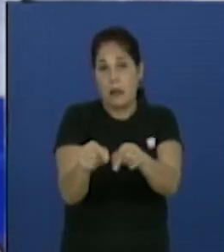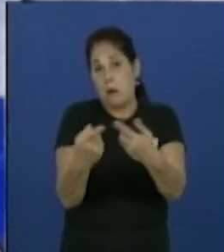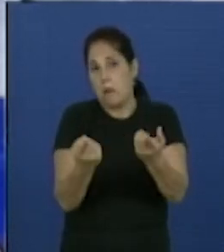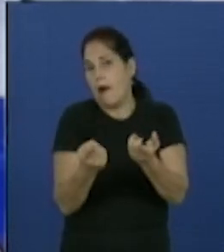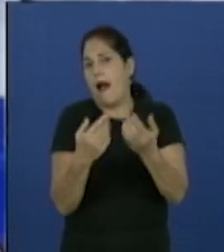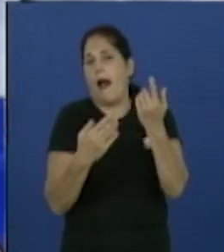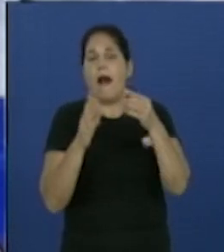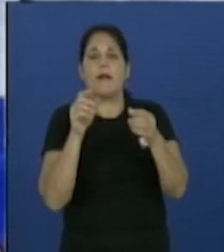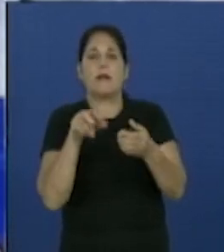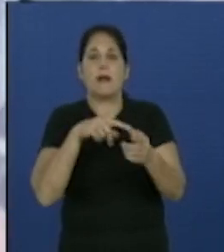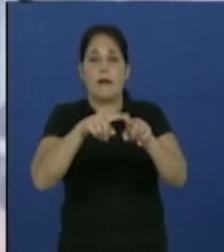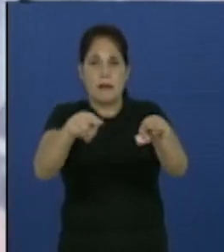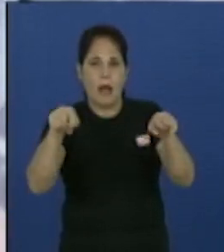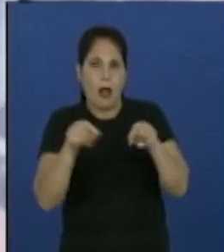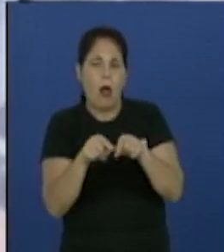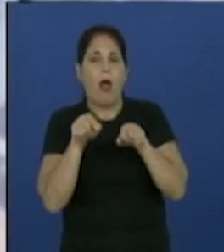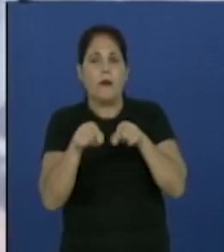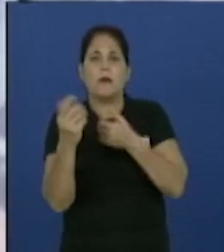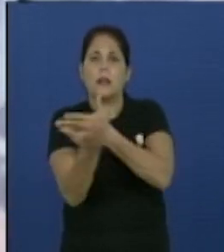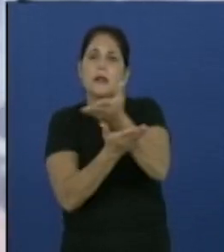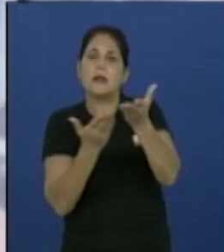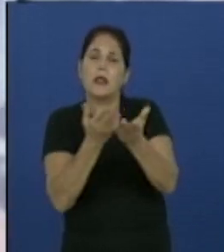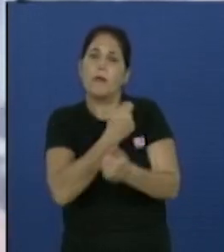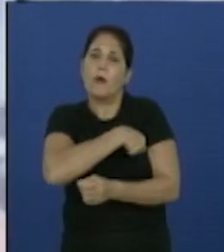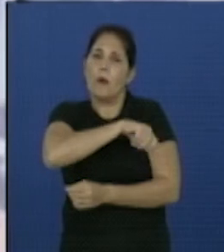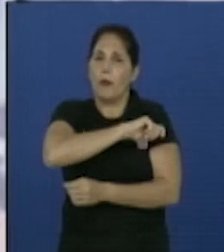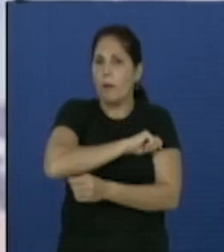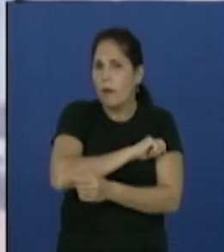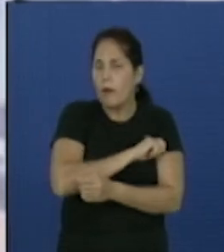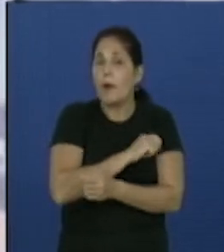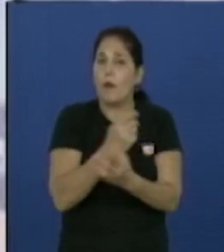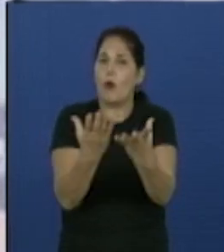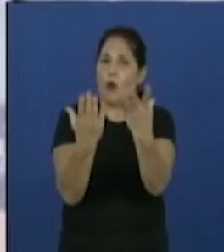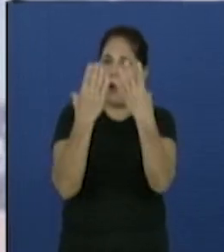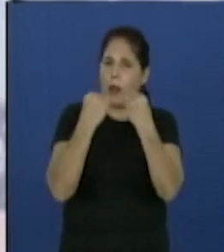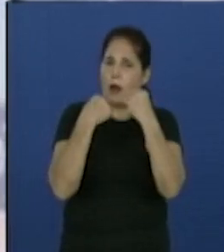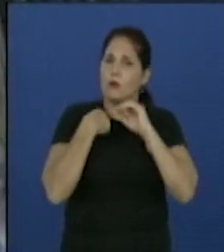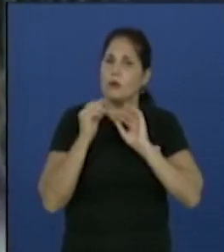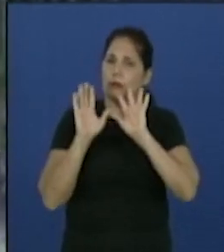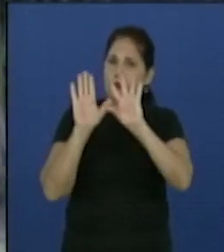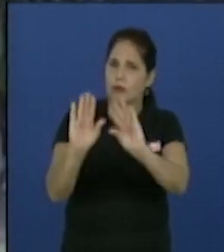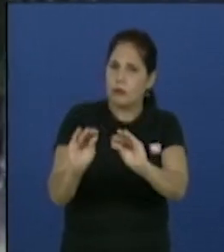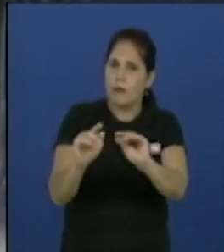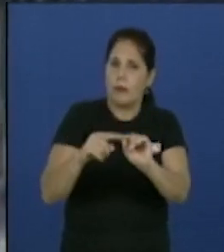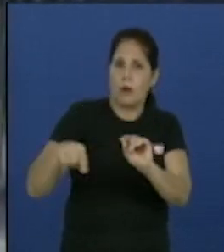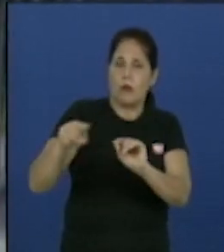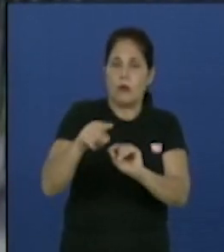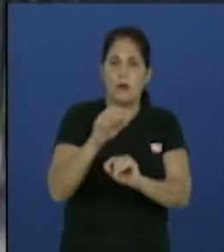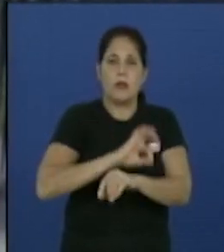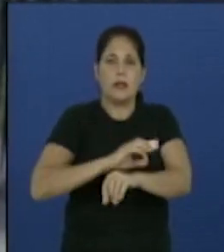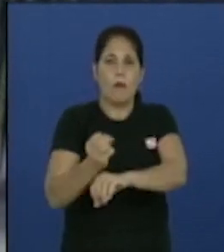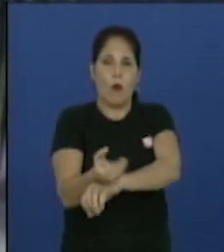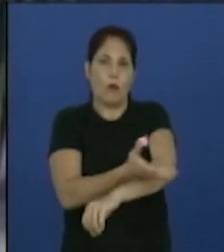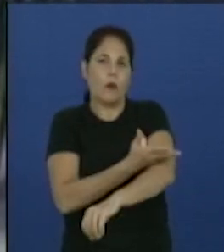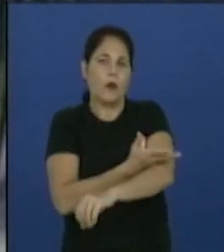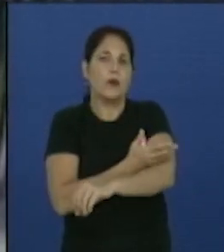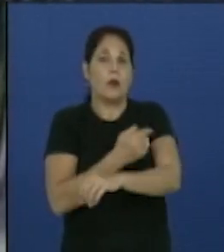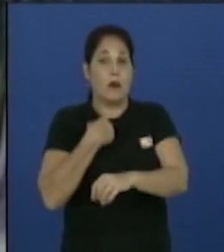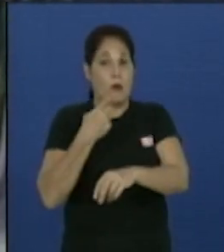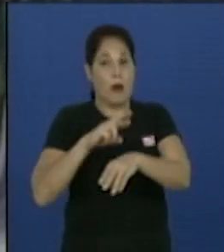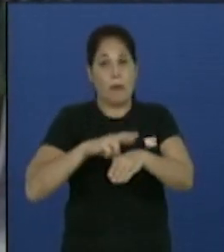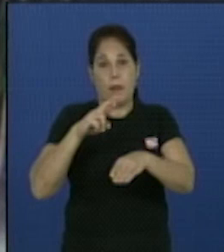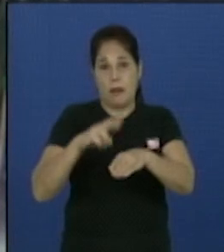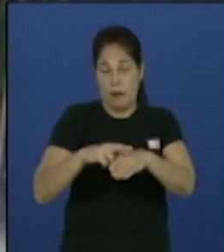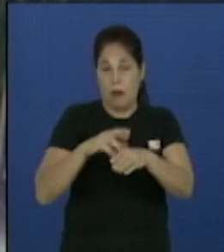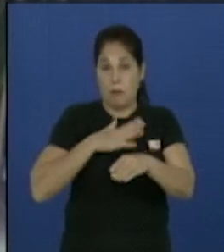aquí, desde nuestros salones. Y ese intercambio con la comunidad va a ser algo que nos va a favorecer mucho. Nos sentimos muy orgullosas de representar la Escuela Nacional